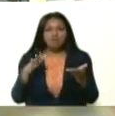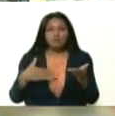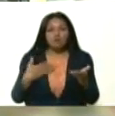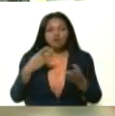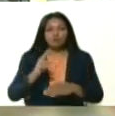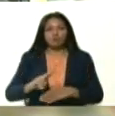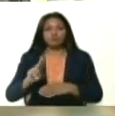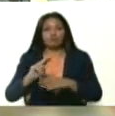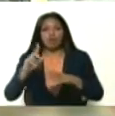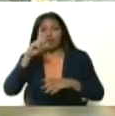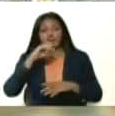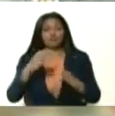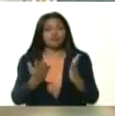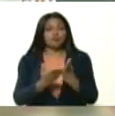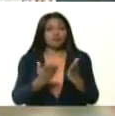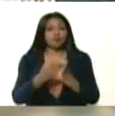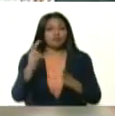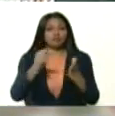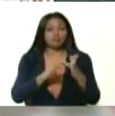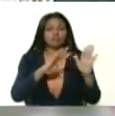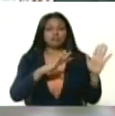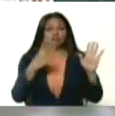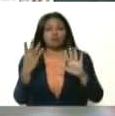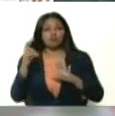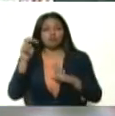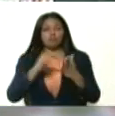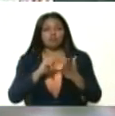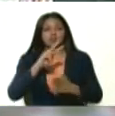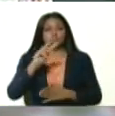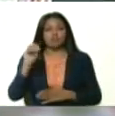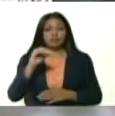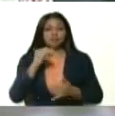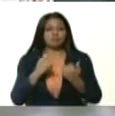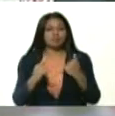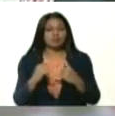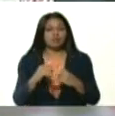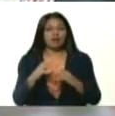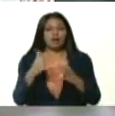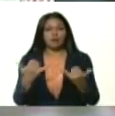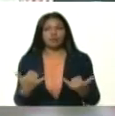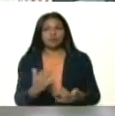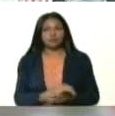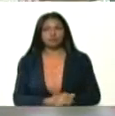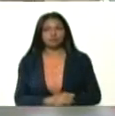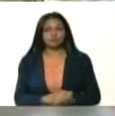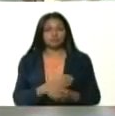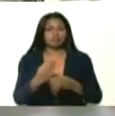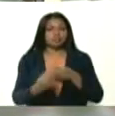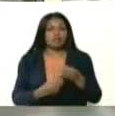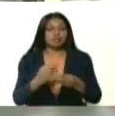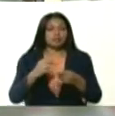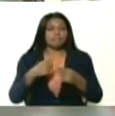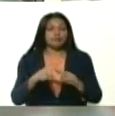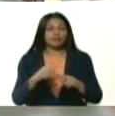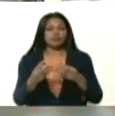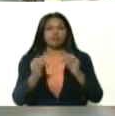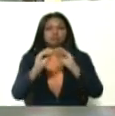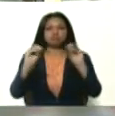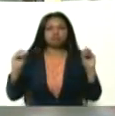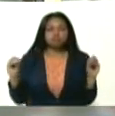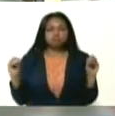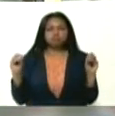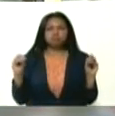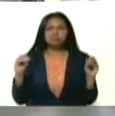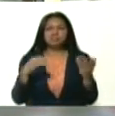El año escolar 2019-2020 terminará online, es un hecho, pero estamos haciendo una consulta